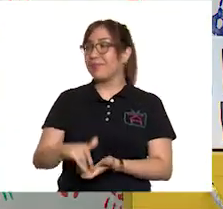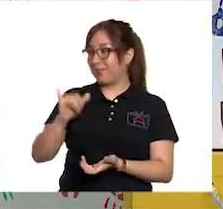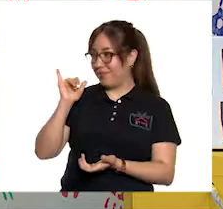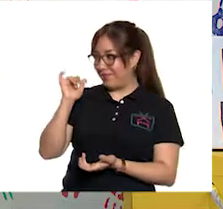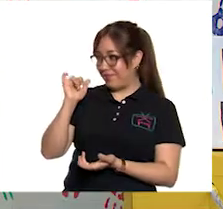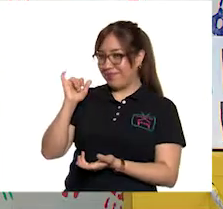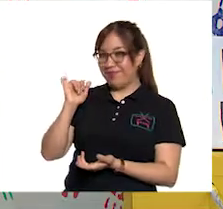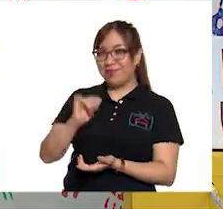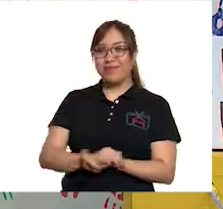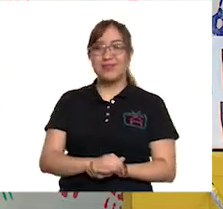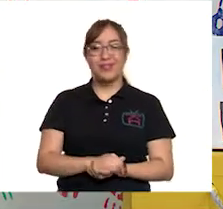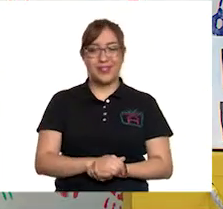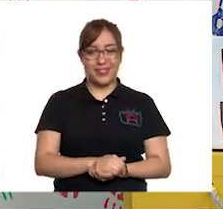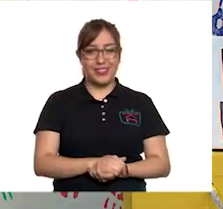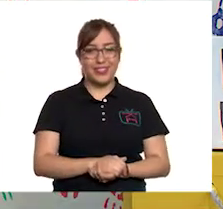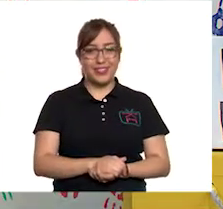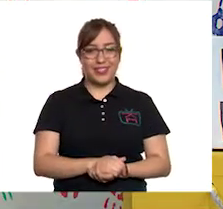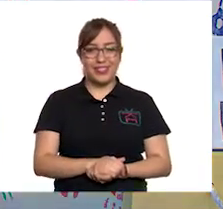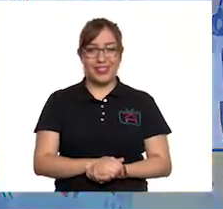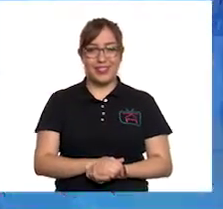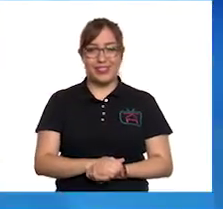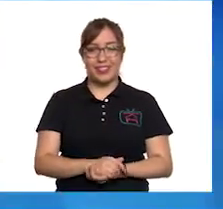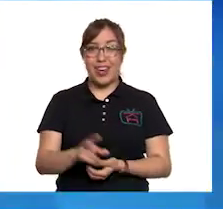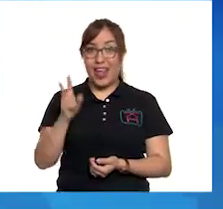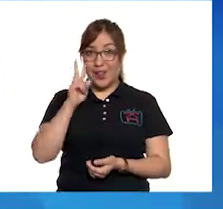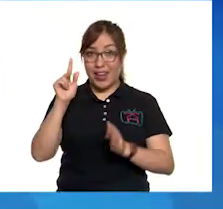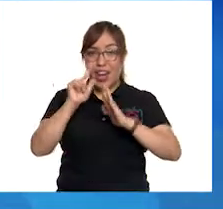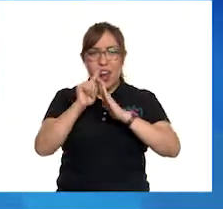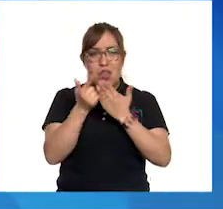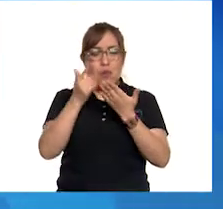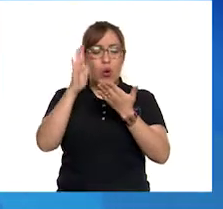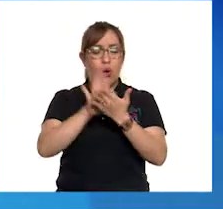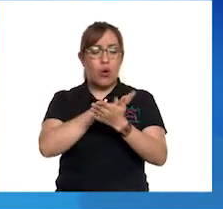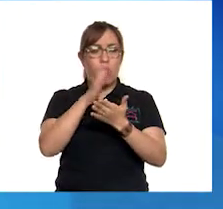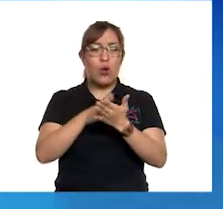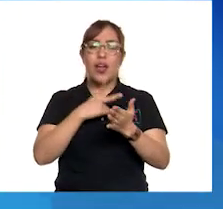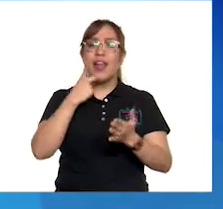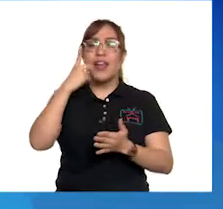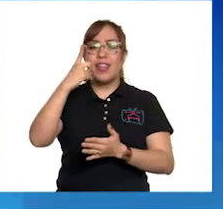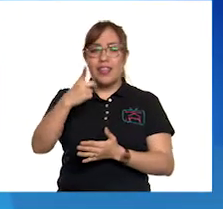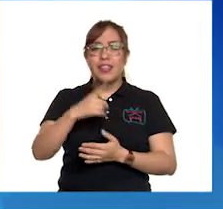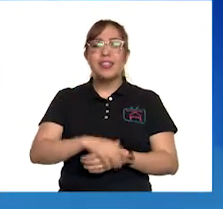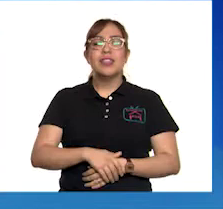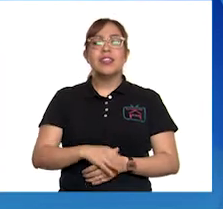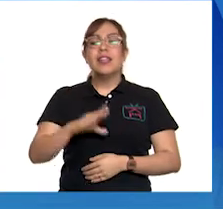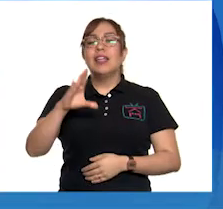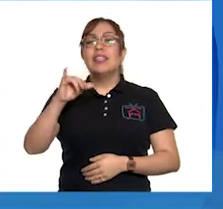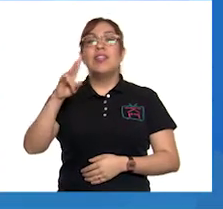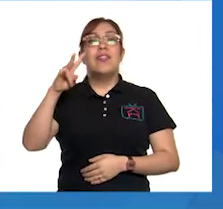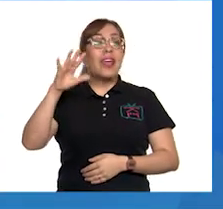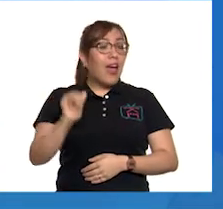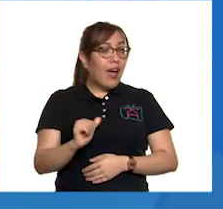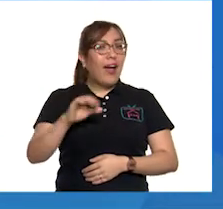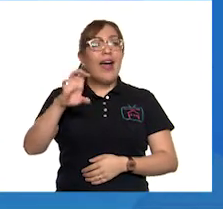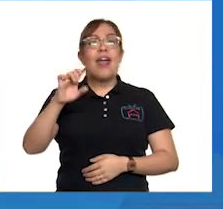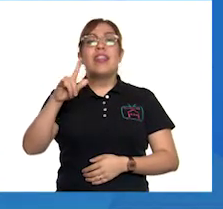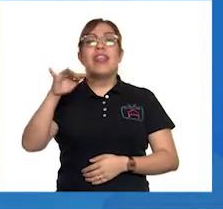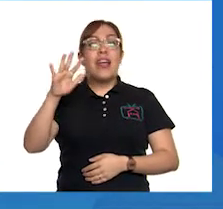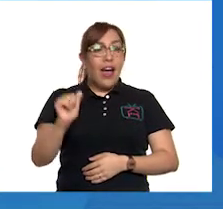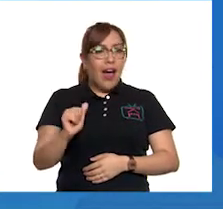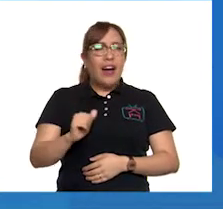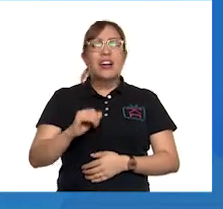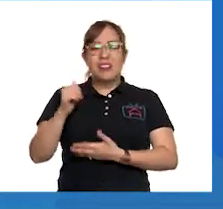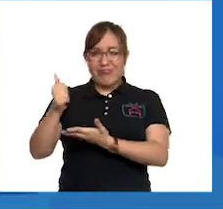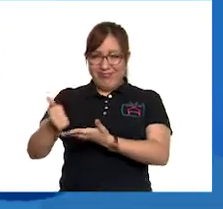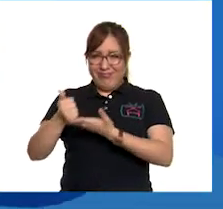Panchito. Así es. Vamos a ver lo que dice el libro de texto gratuito de formación cívica y ética de tercer grado de primaria. ¿Nos